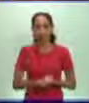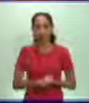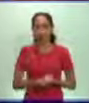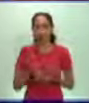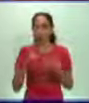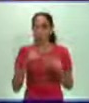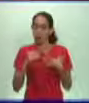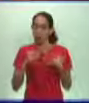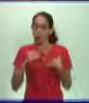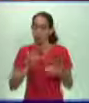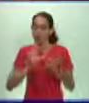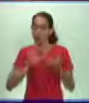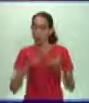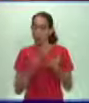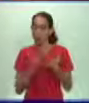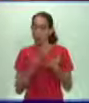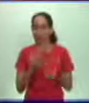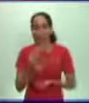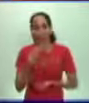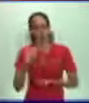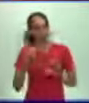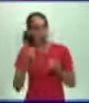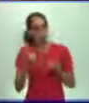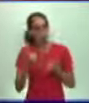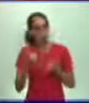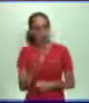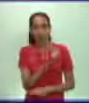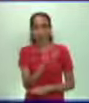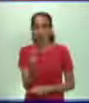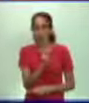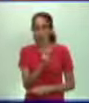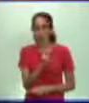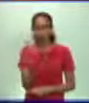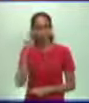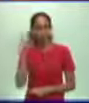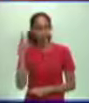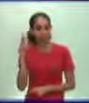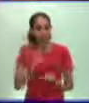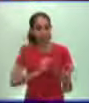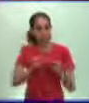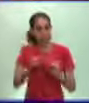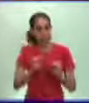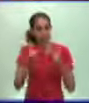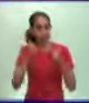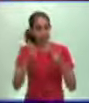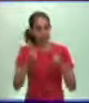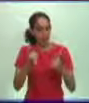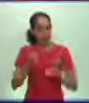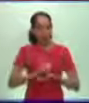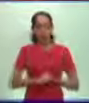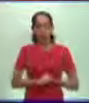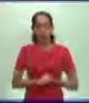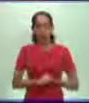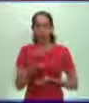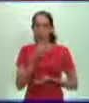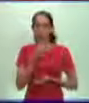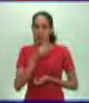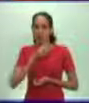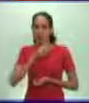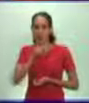suerte, te deseo éxito. Espero que el seminario lo estés haciendo y lo estés haciendo bien y que puedas responder